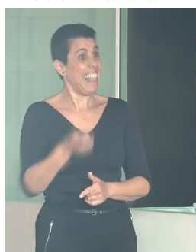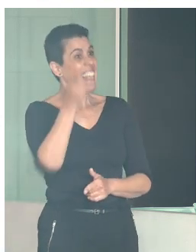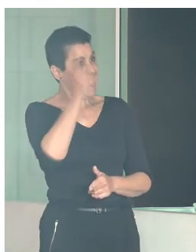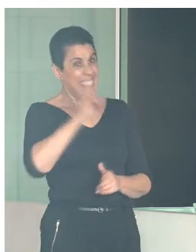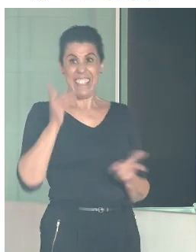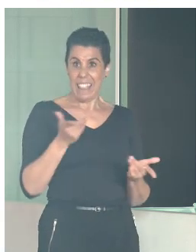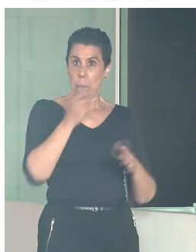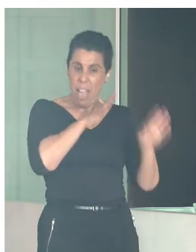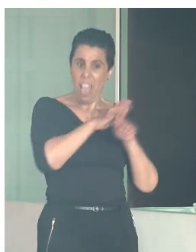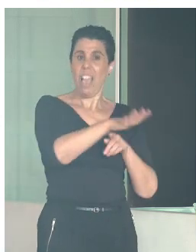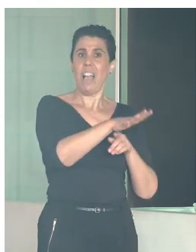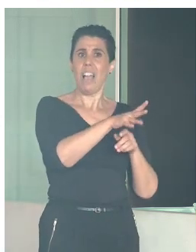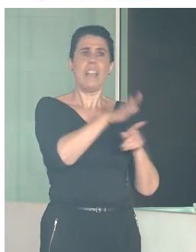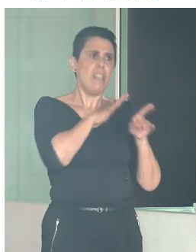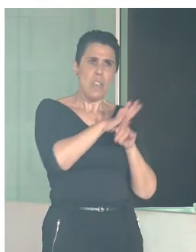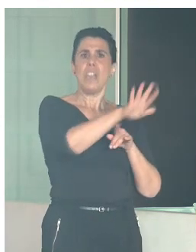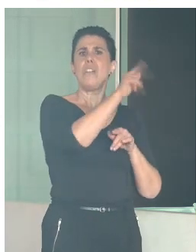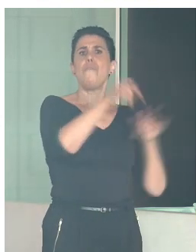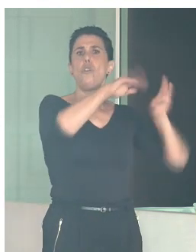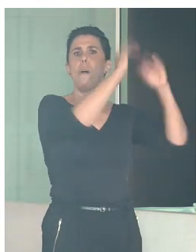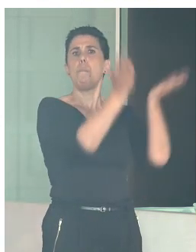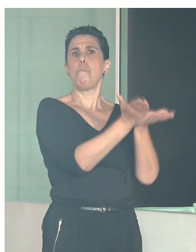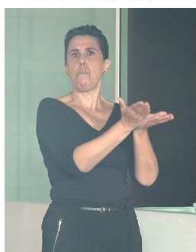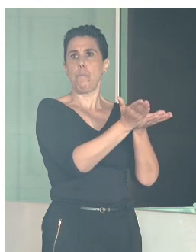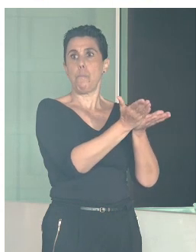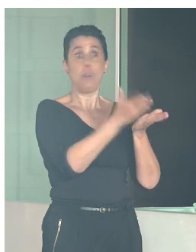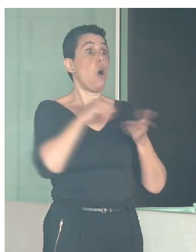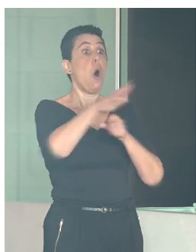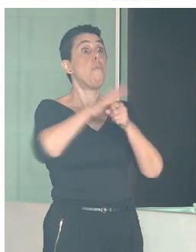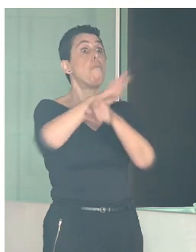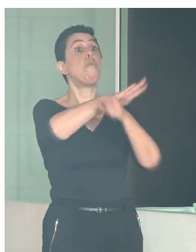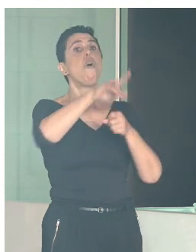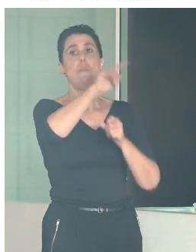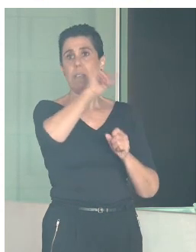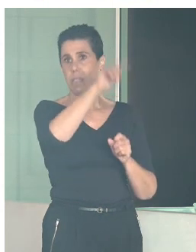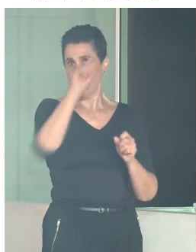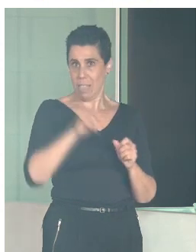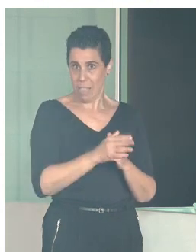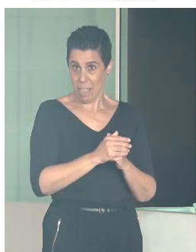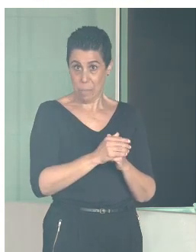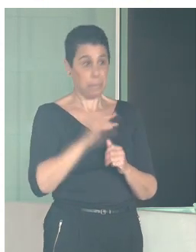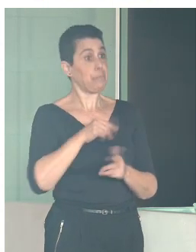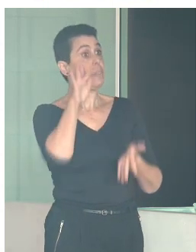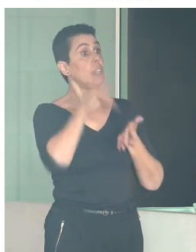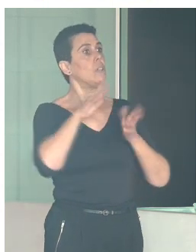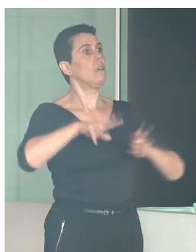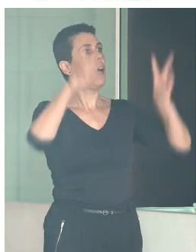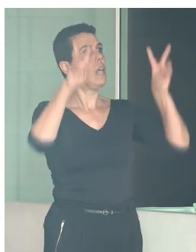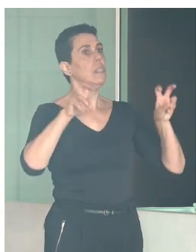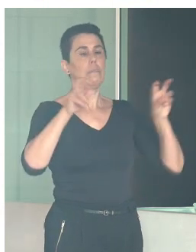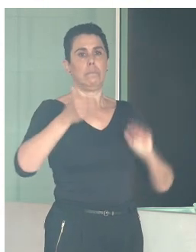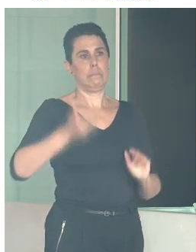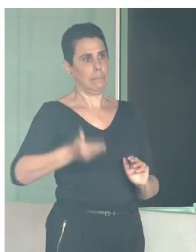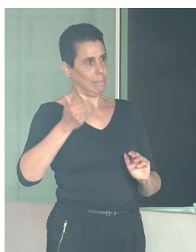mundial, sí es muy rico en el resto de provincias. Toca un tema que es fundamental, que es la accesibilidad, un tema que